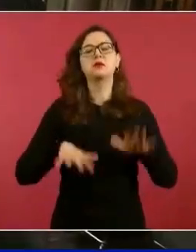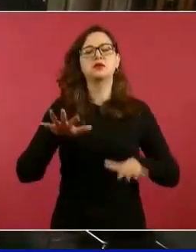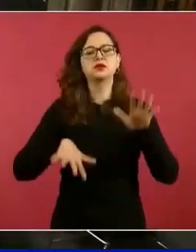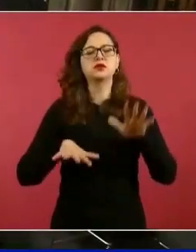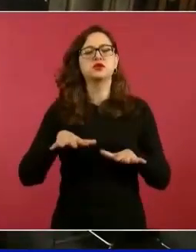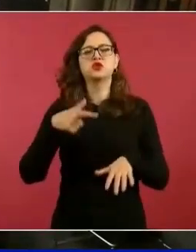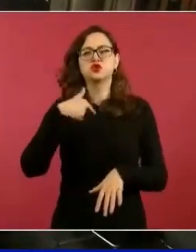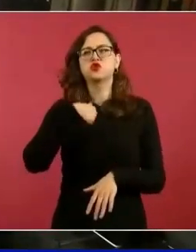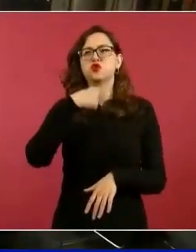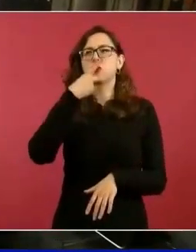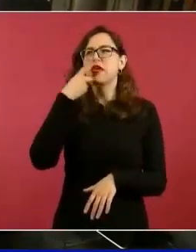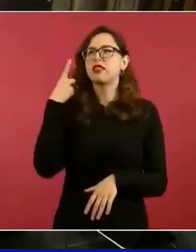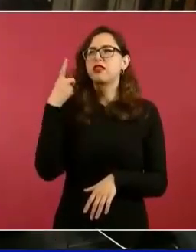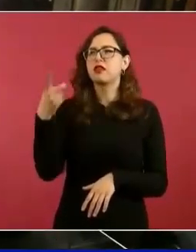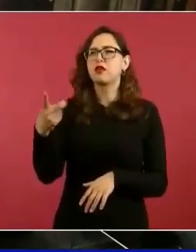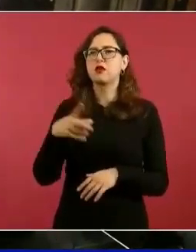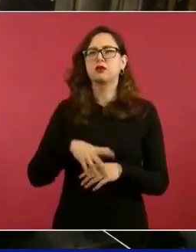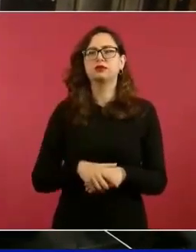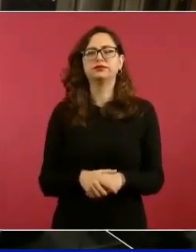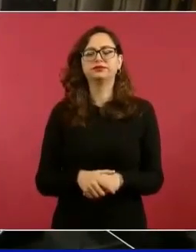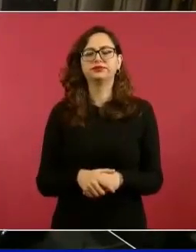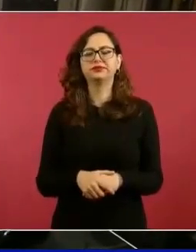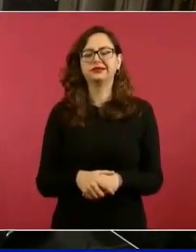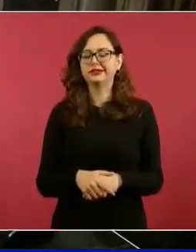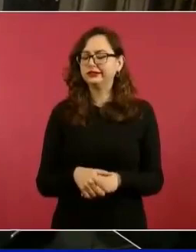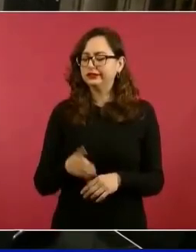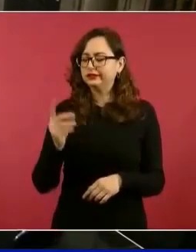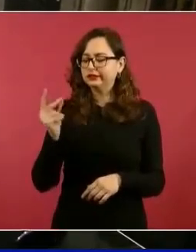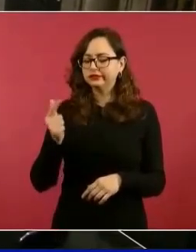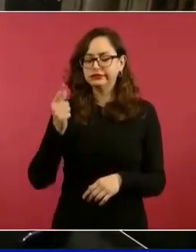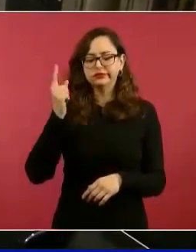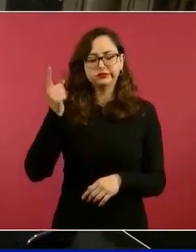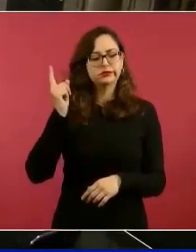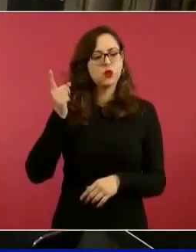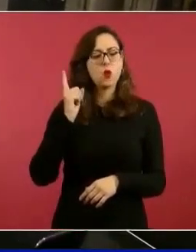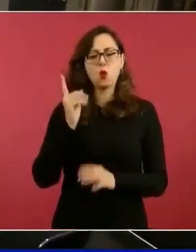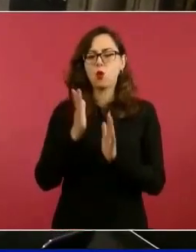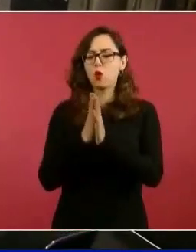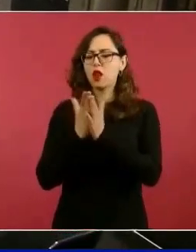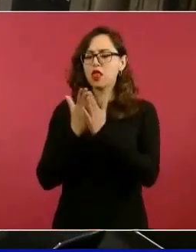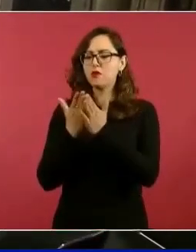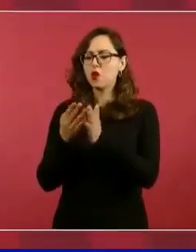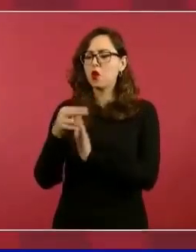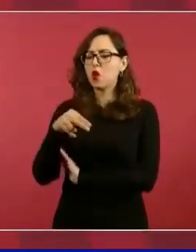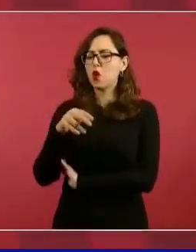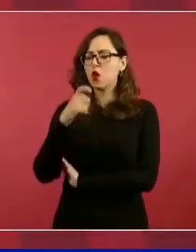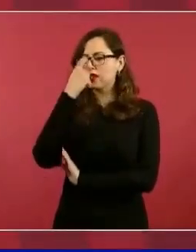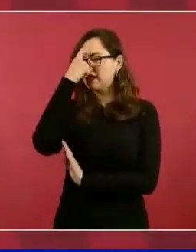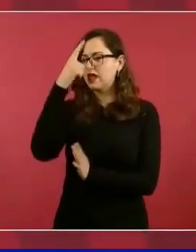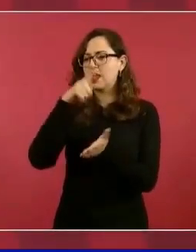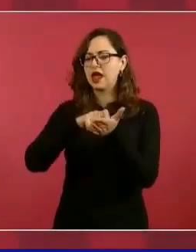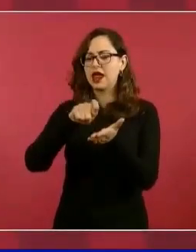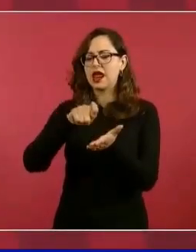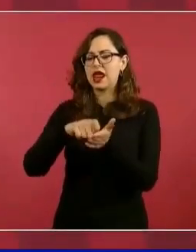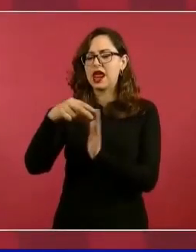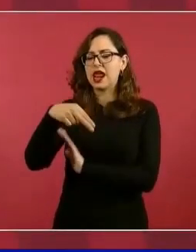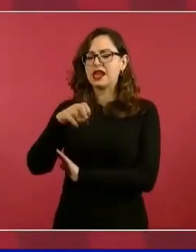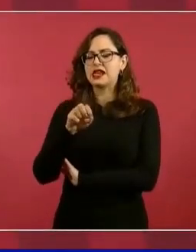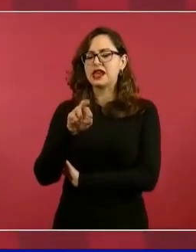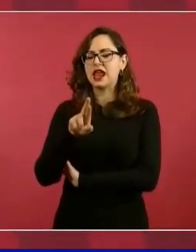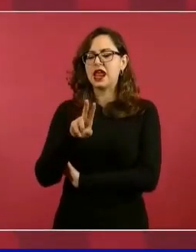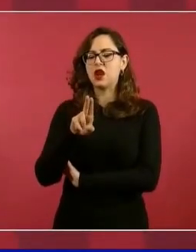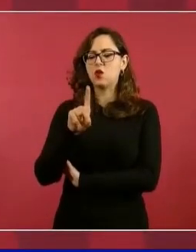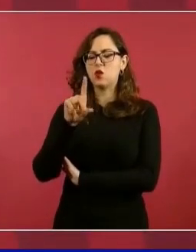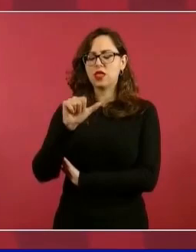de Neruda que se llama